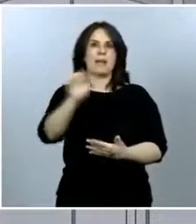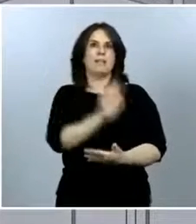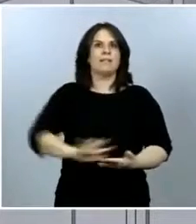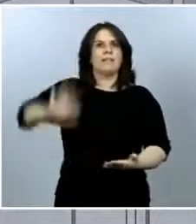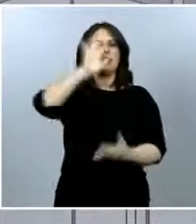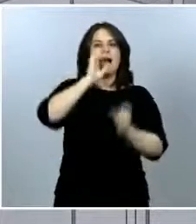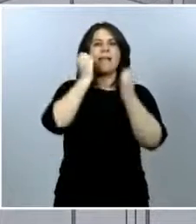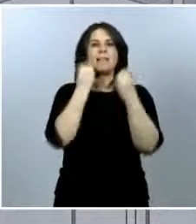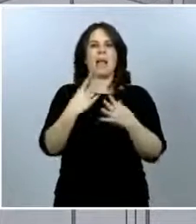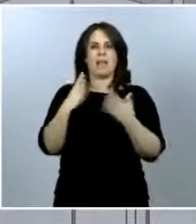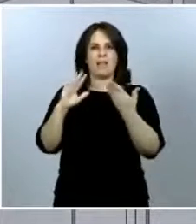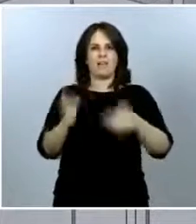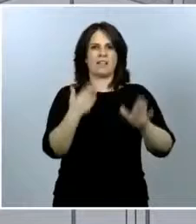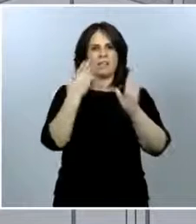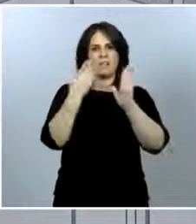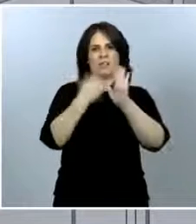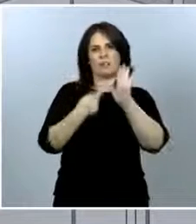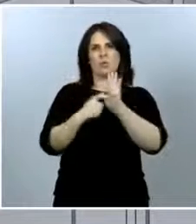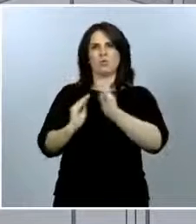fase de desescalada.